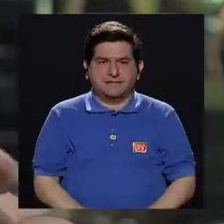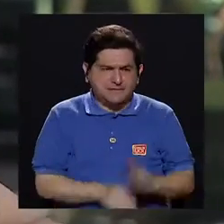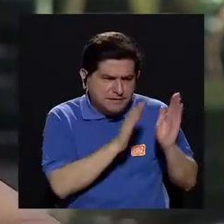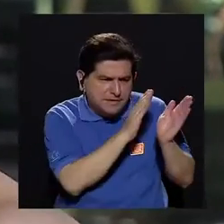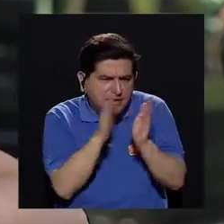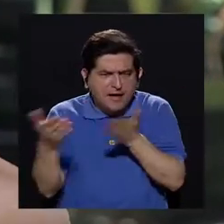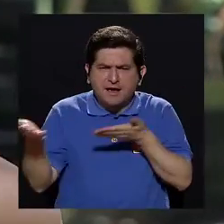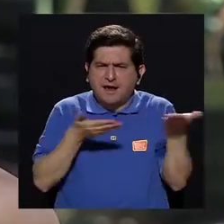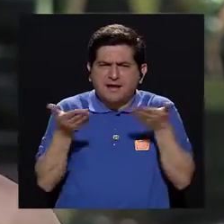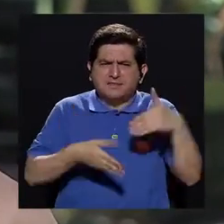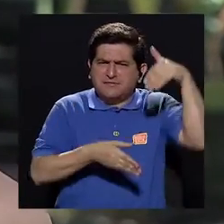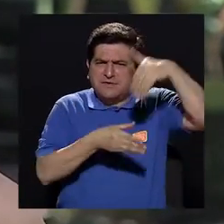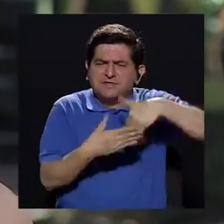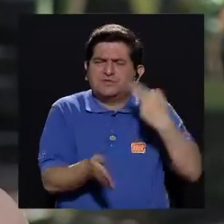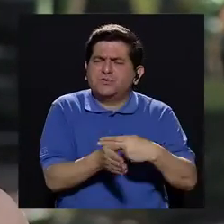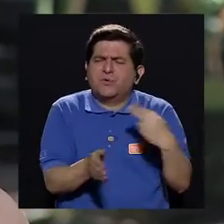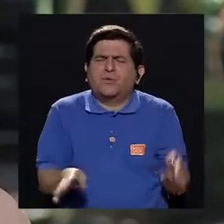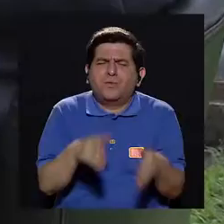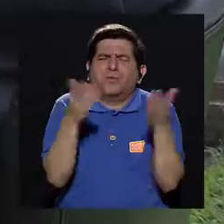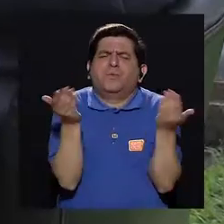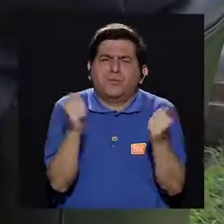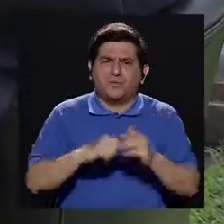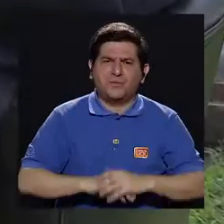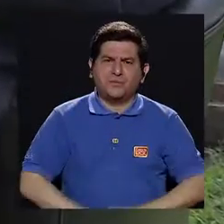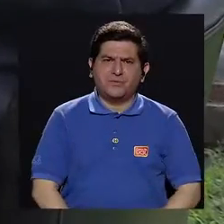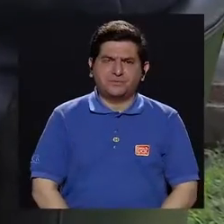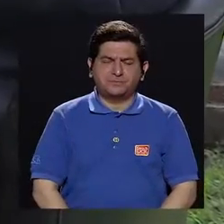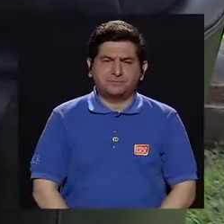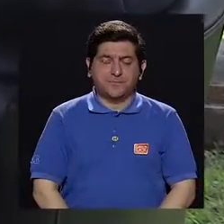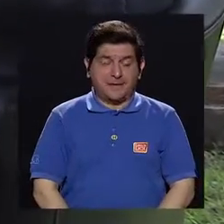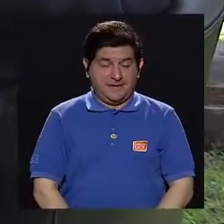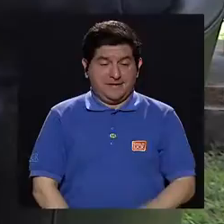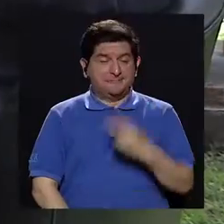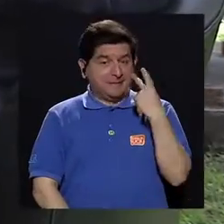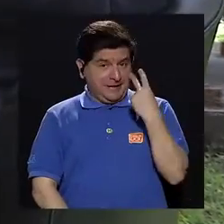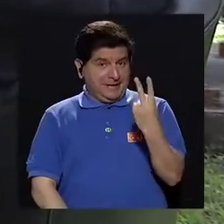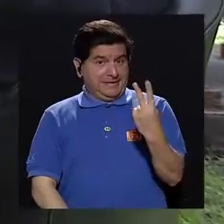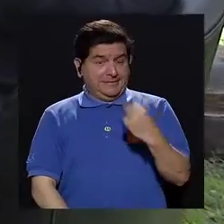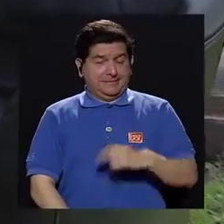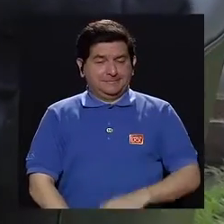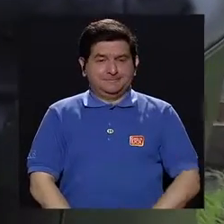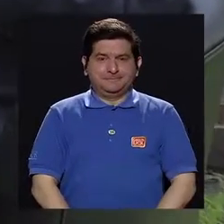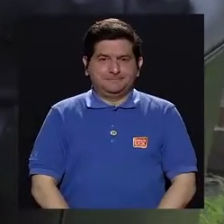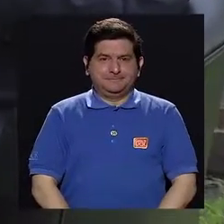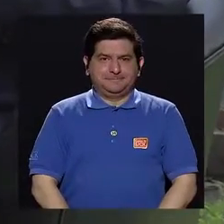¿Cómo se organiza este servicio dentro de un hospital? Bueno, vamos a ver.